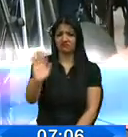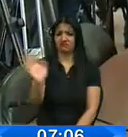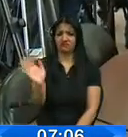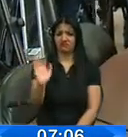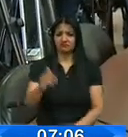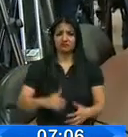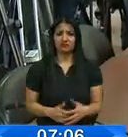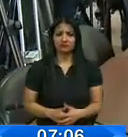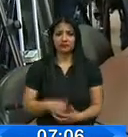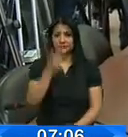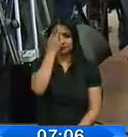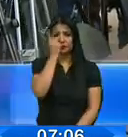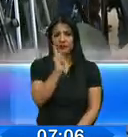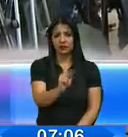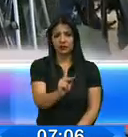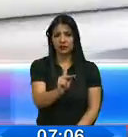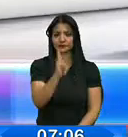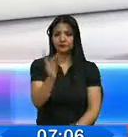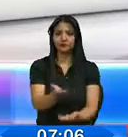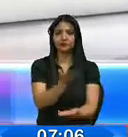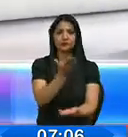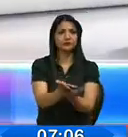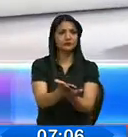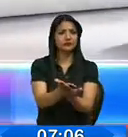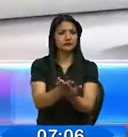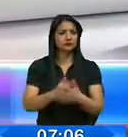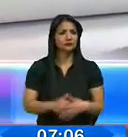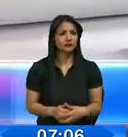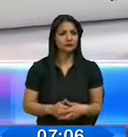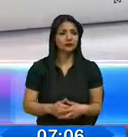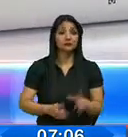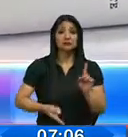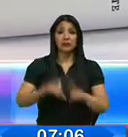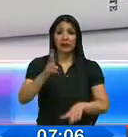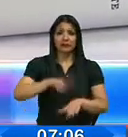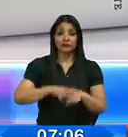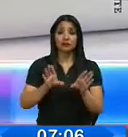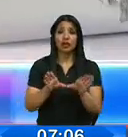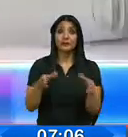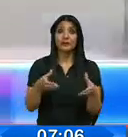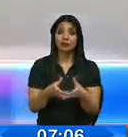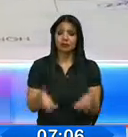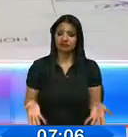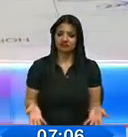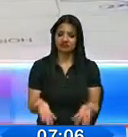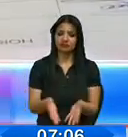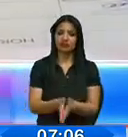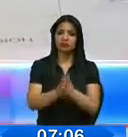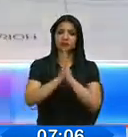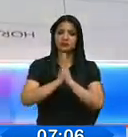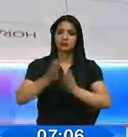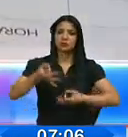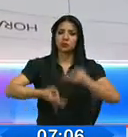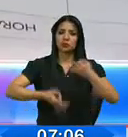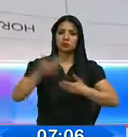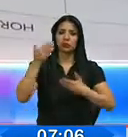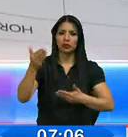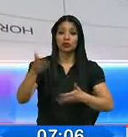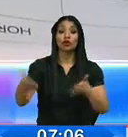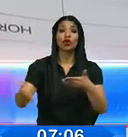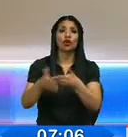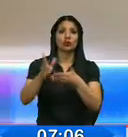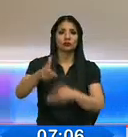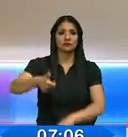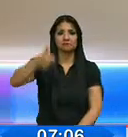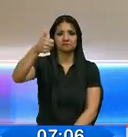inmediato se decidió elevar a moción una propuesta mediante la cual, por primera vez, una comisión impulsaría un pedido de juicio político en contra de una autoridad,